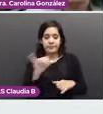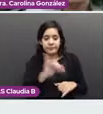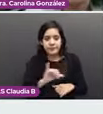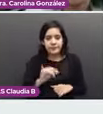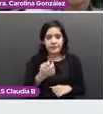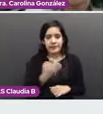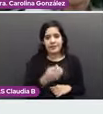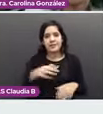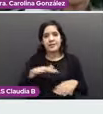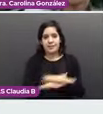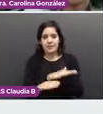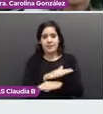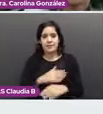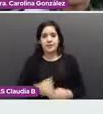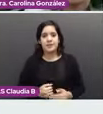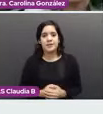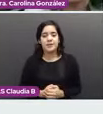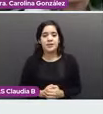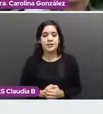Siguiente.